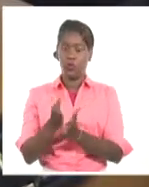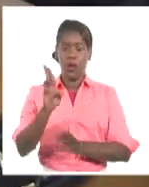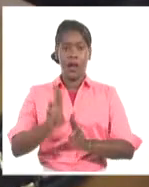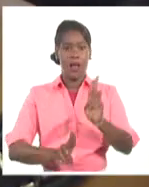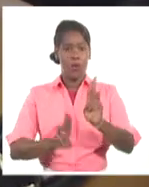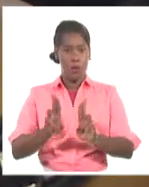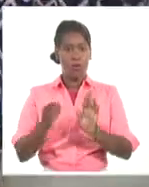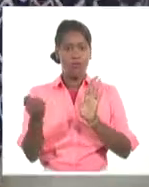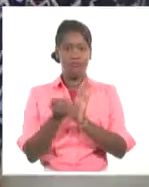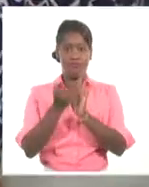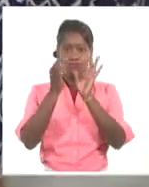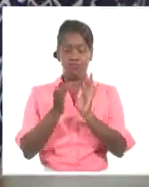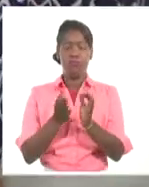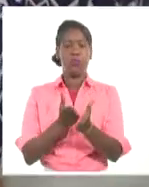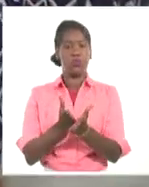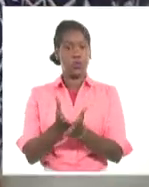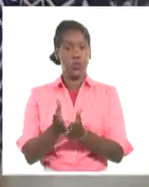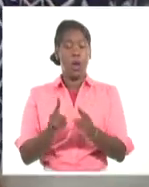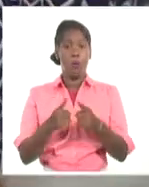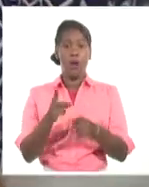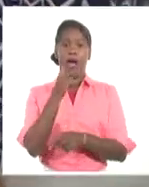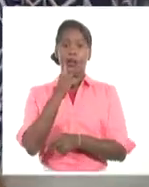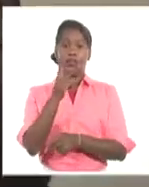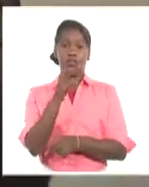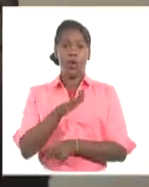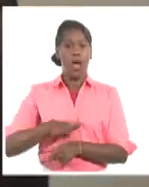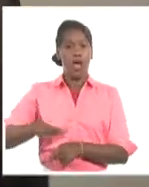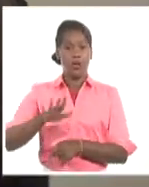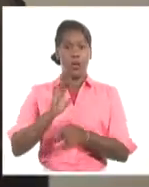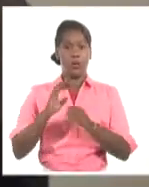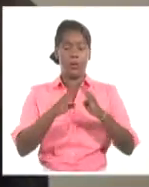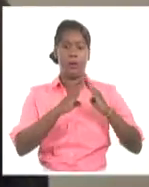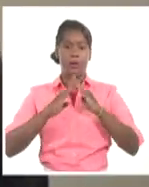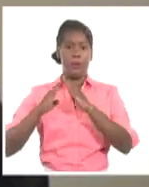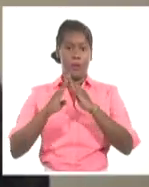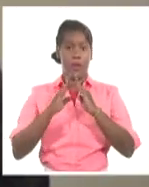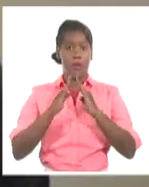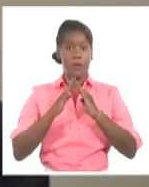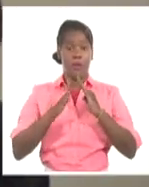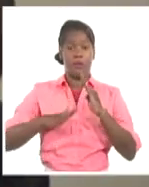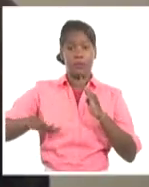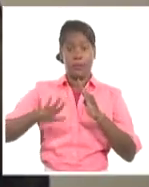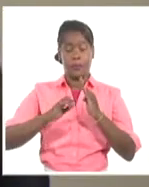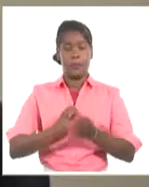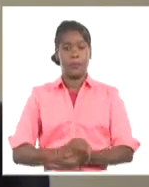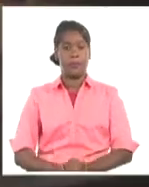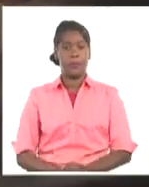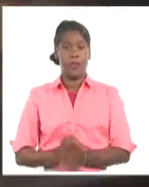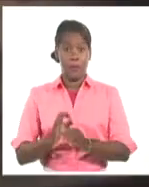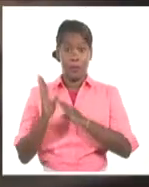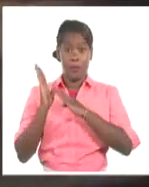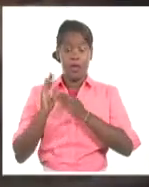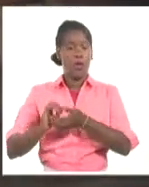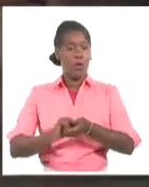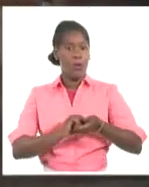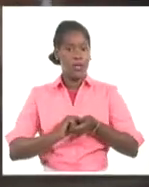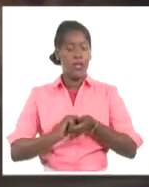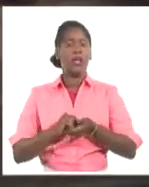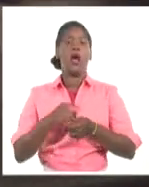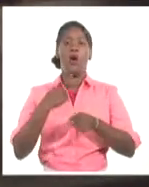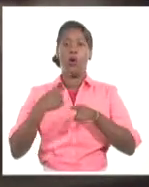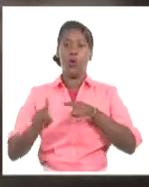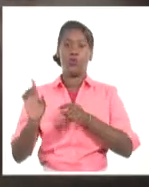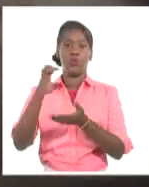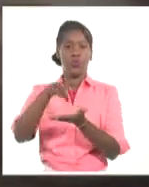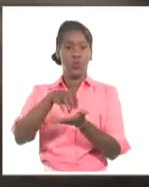la prevención social en el barrio y la cuadra. La también integrante del buro político del partido visitó el Consejo